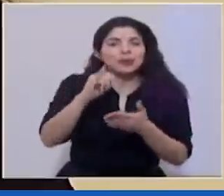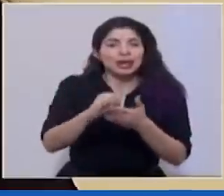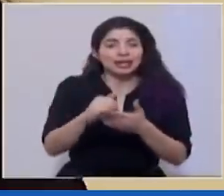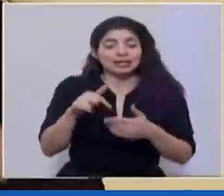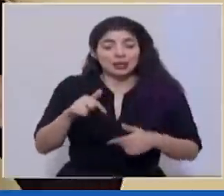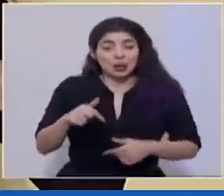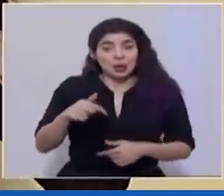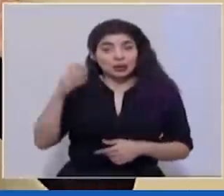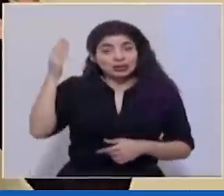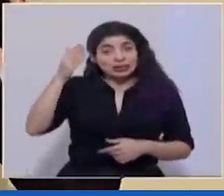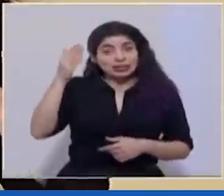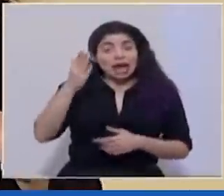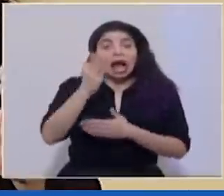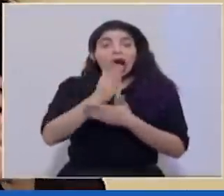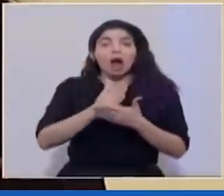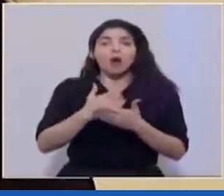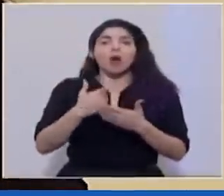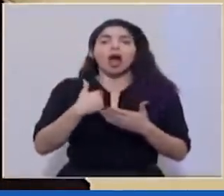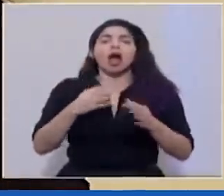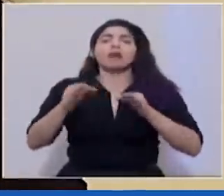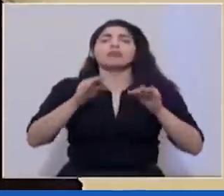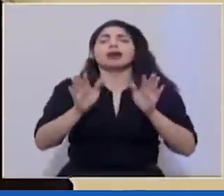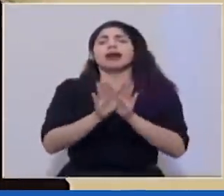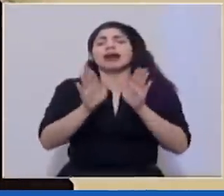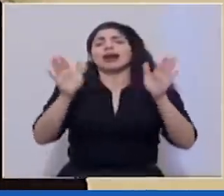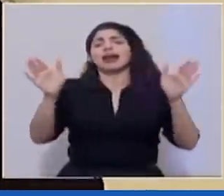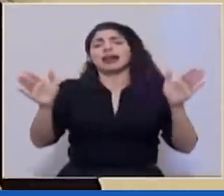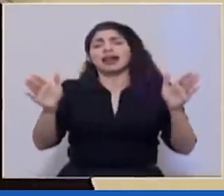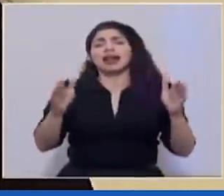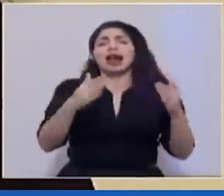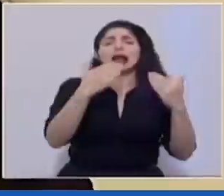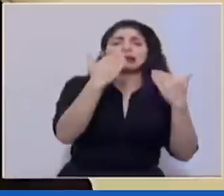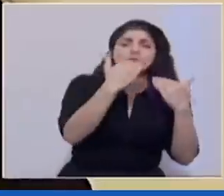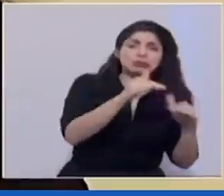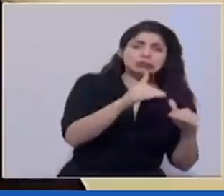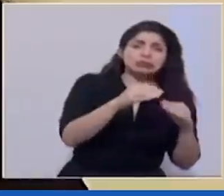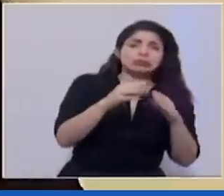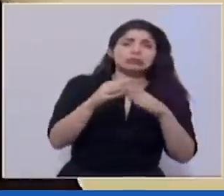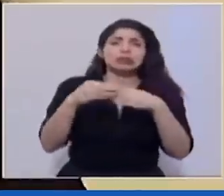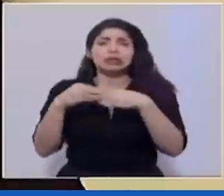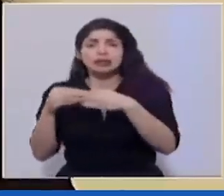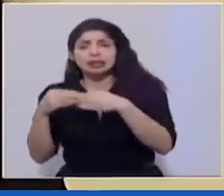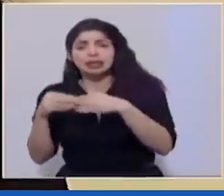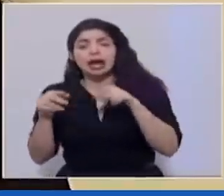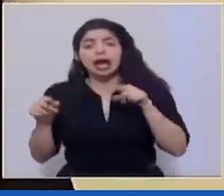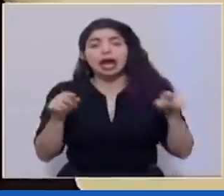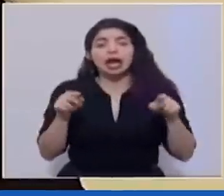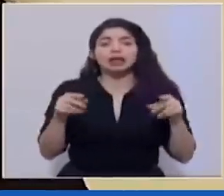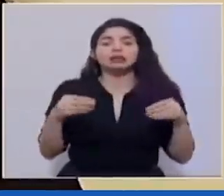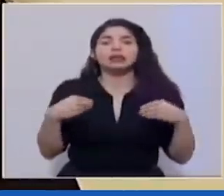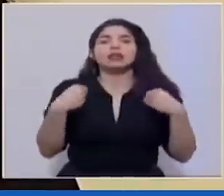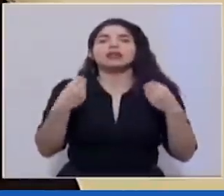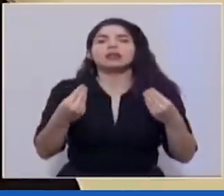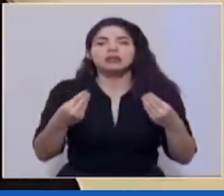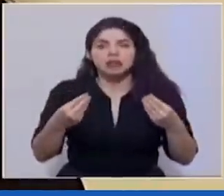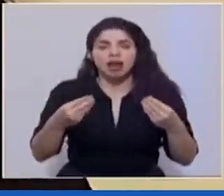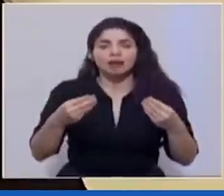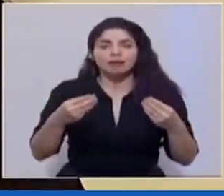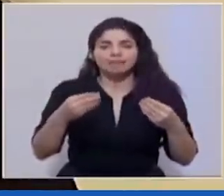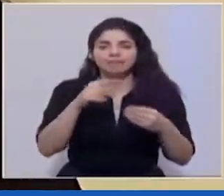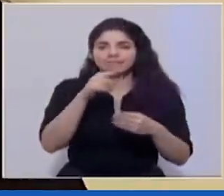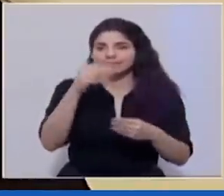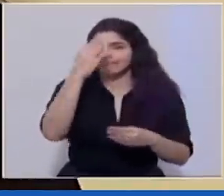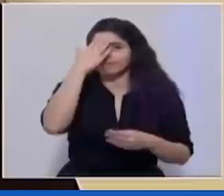mensaje a pesar de que hay un enfoque general de baile y de martillo lo que hace es reforzar la necesidad de ese